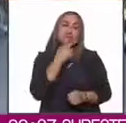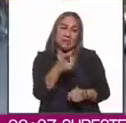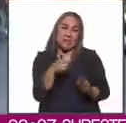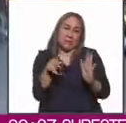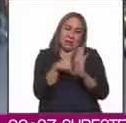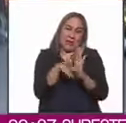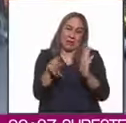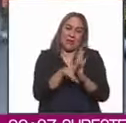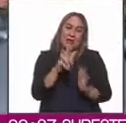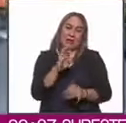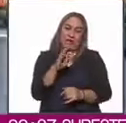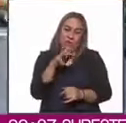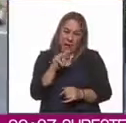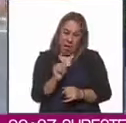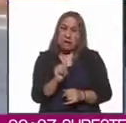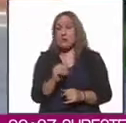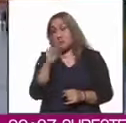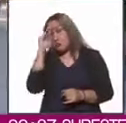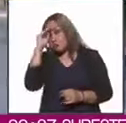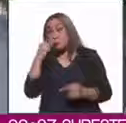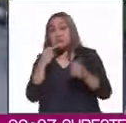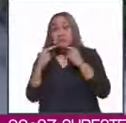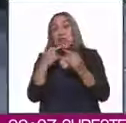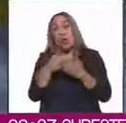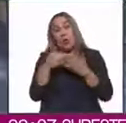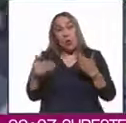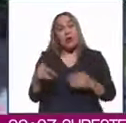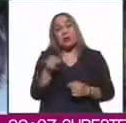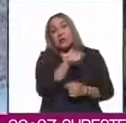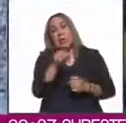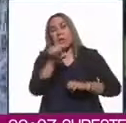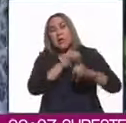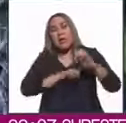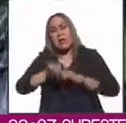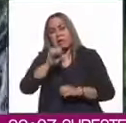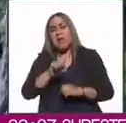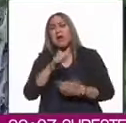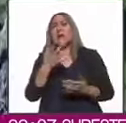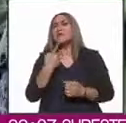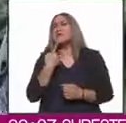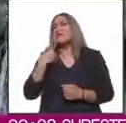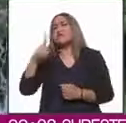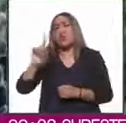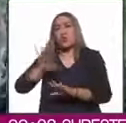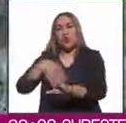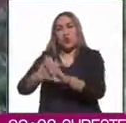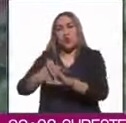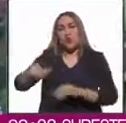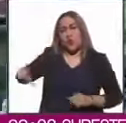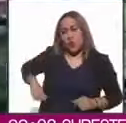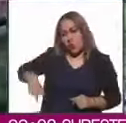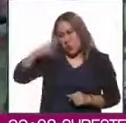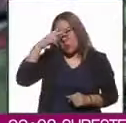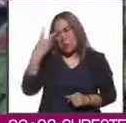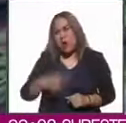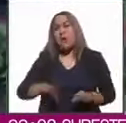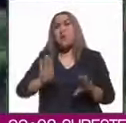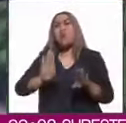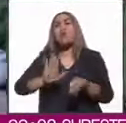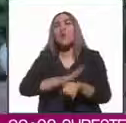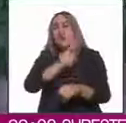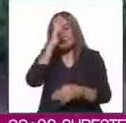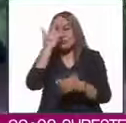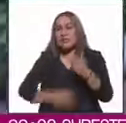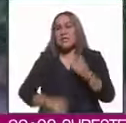Reforma, ante esa decisión, ambas compañías iniciaron un arbitraje contra el Estado mexicano por violaciones al TEMEC.